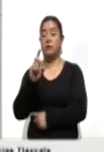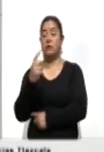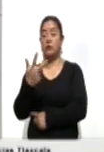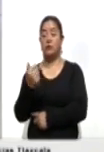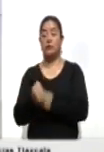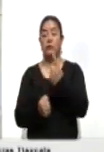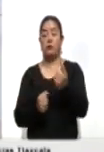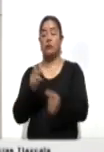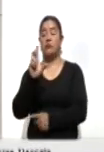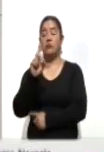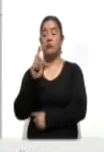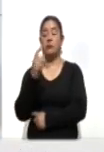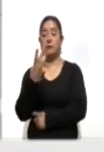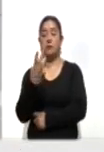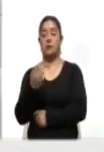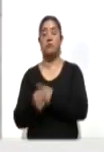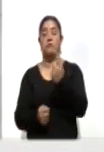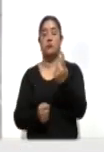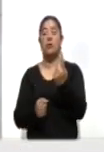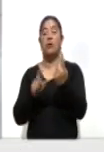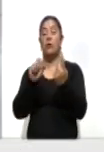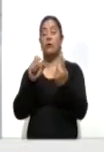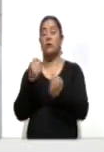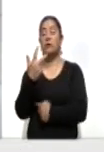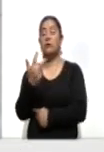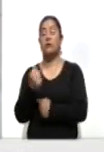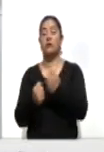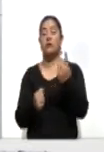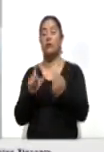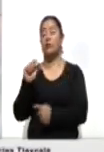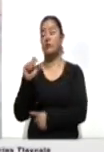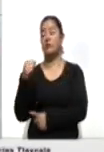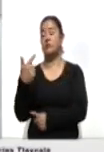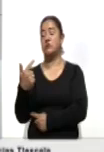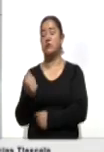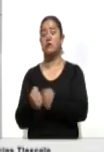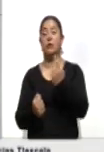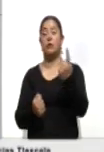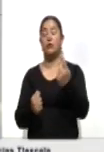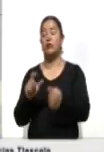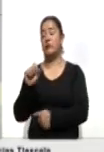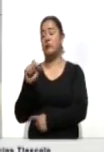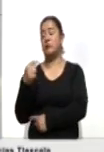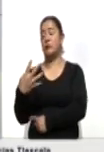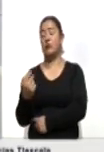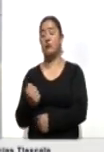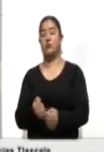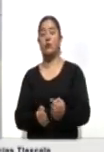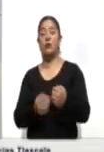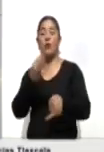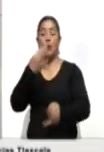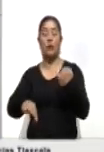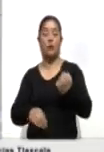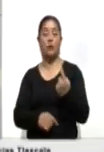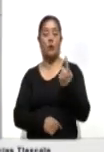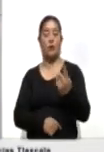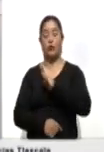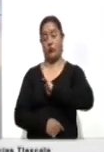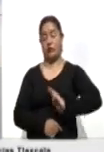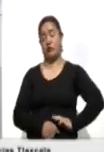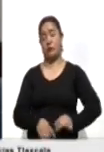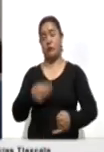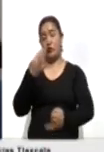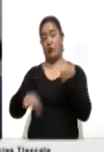Quiletla 33, Lázaro Cárdenas 28, Tecopilco 27, Benito Juárez 24 y finalmente en Emiliano